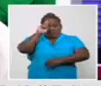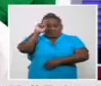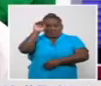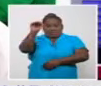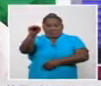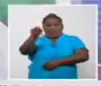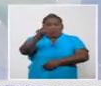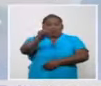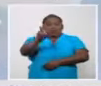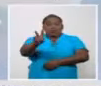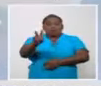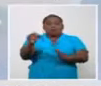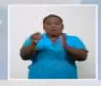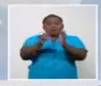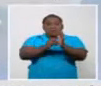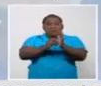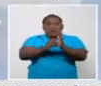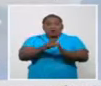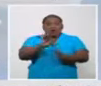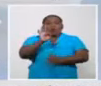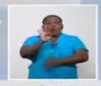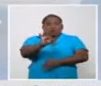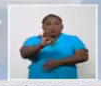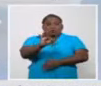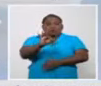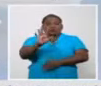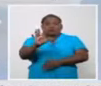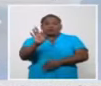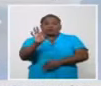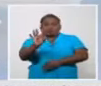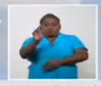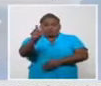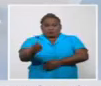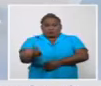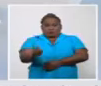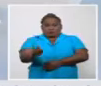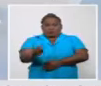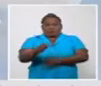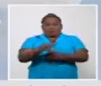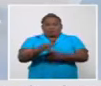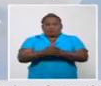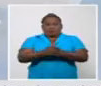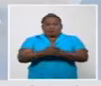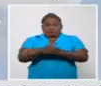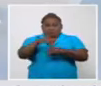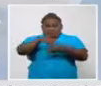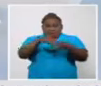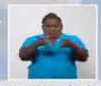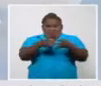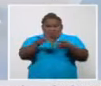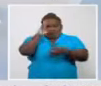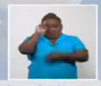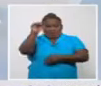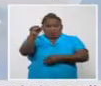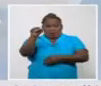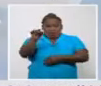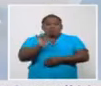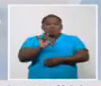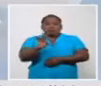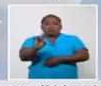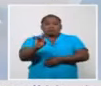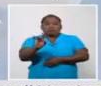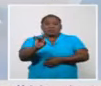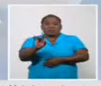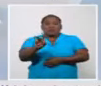.858 pacientes, de ellos sospechosos 3